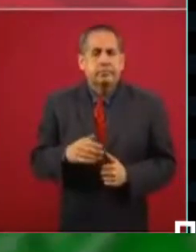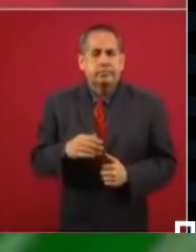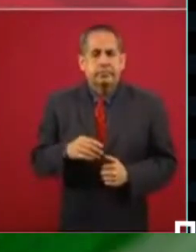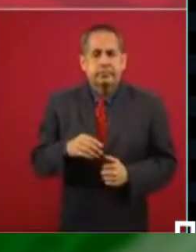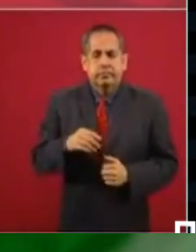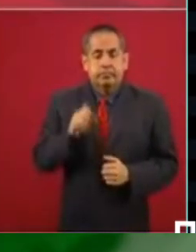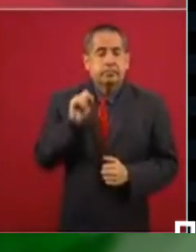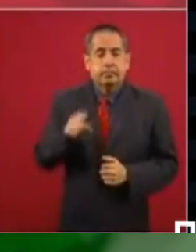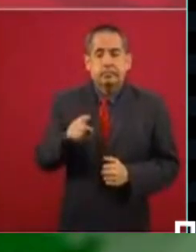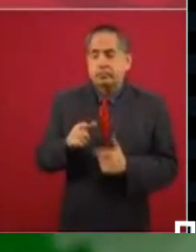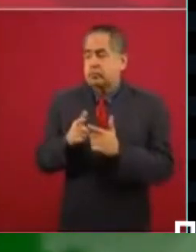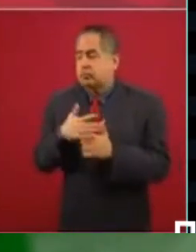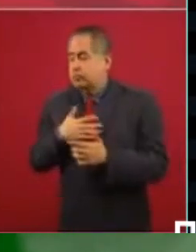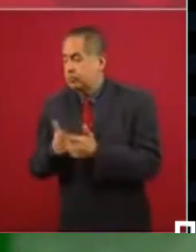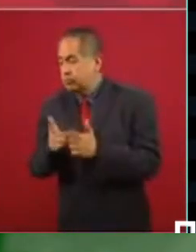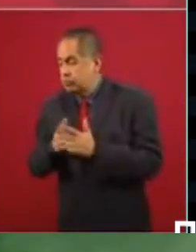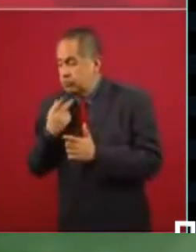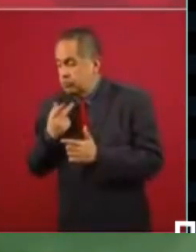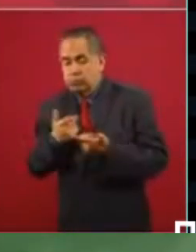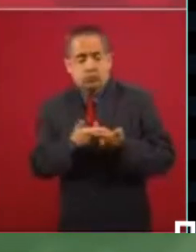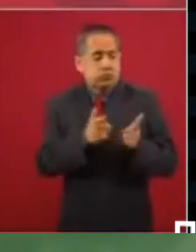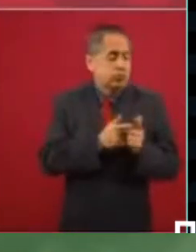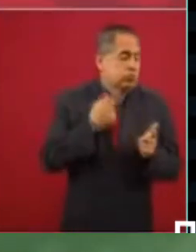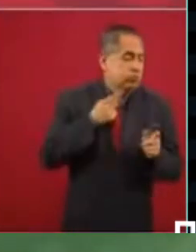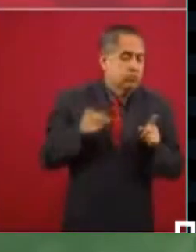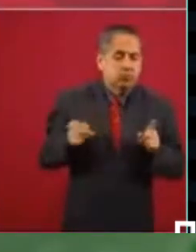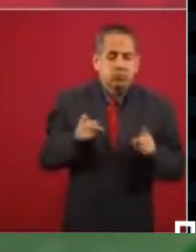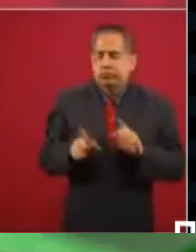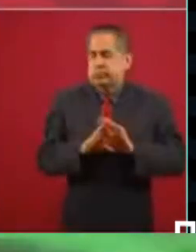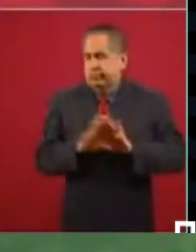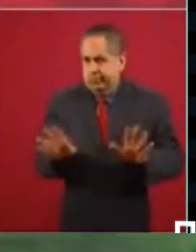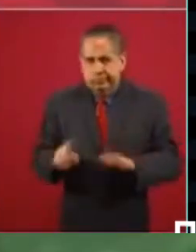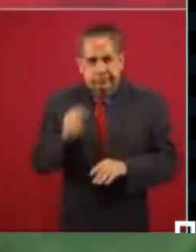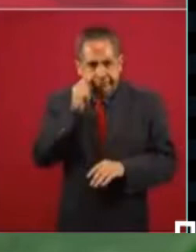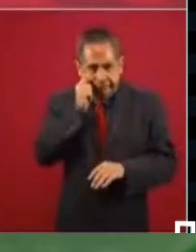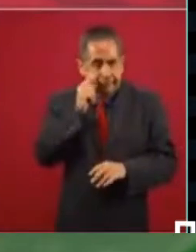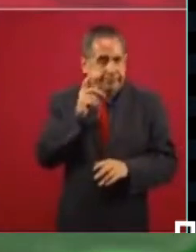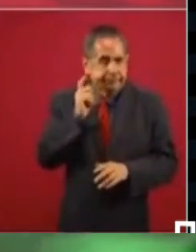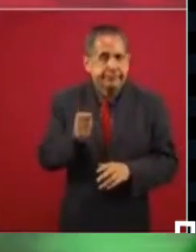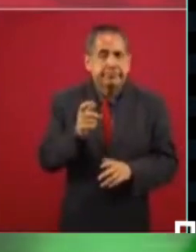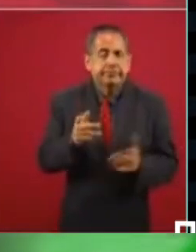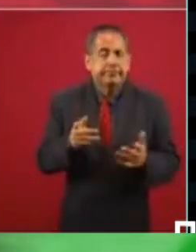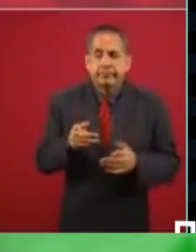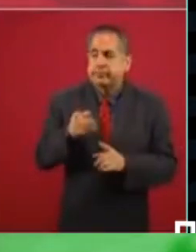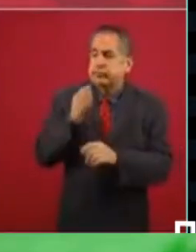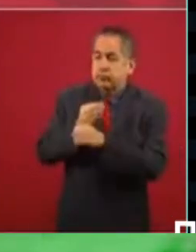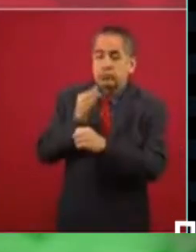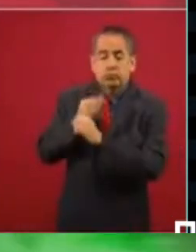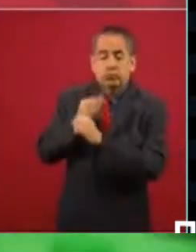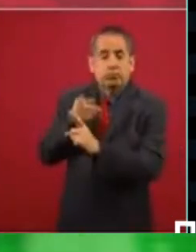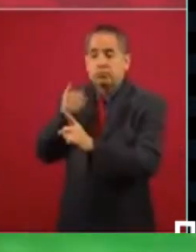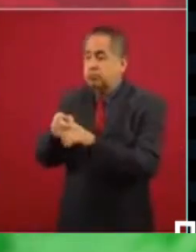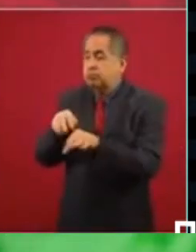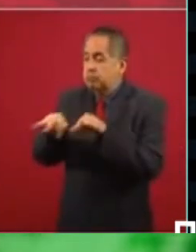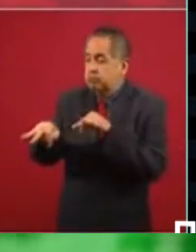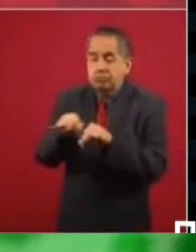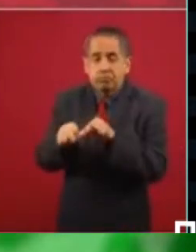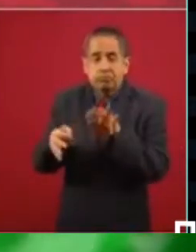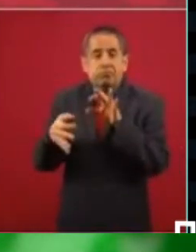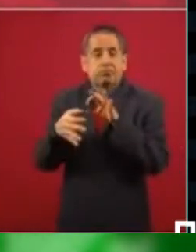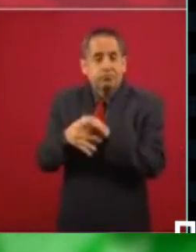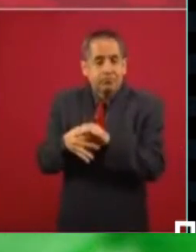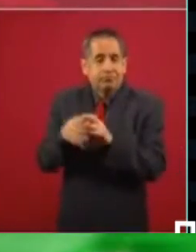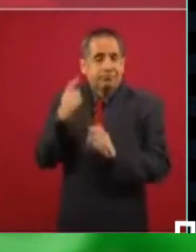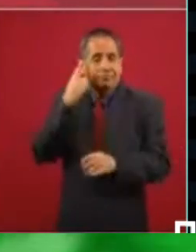estemos en un partido o estemos en otro, esto tiene que ver con